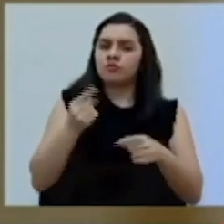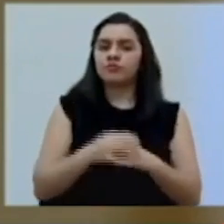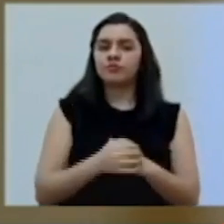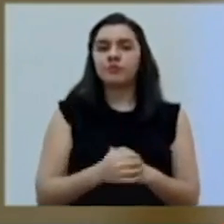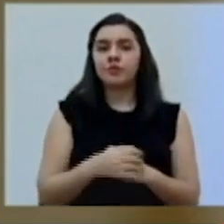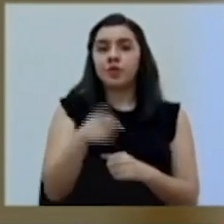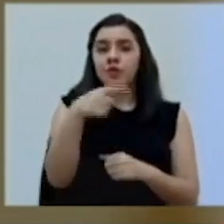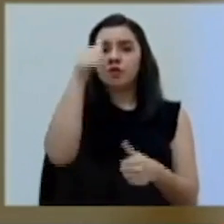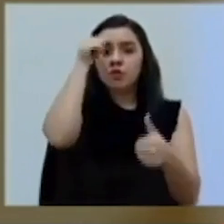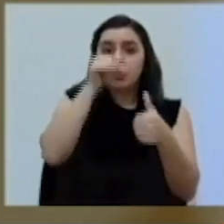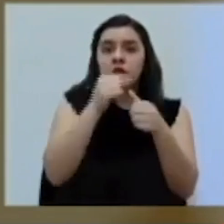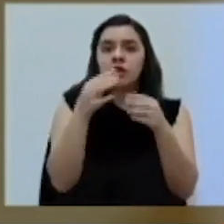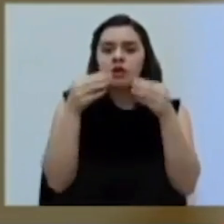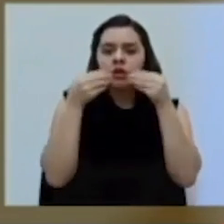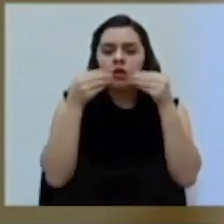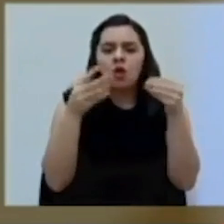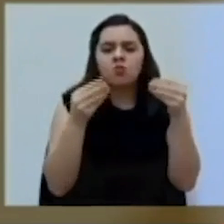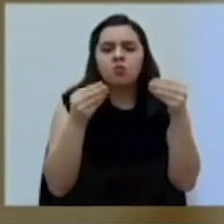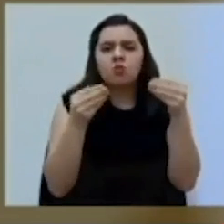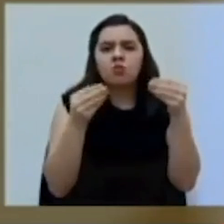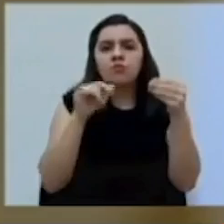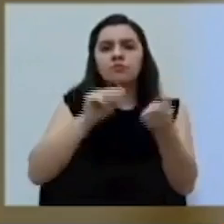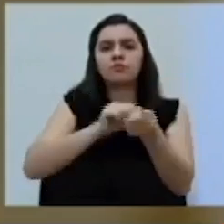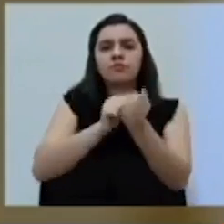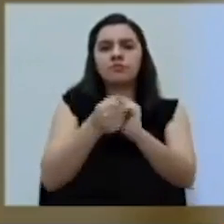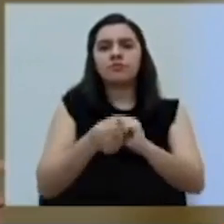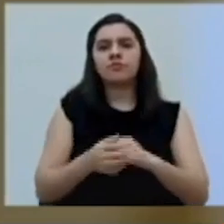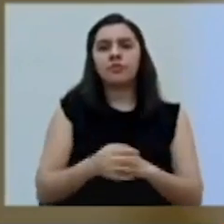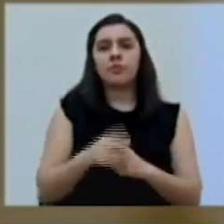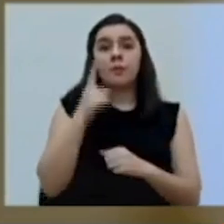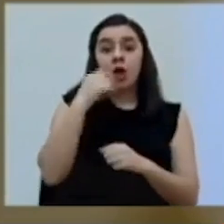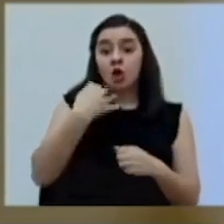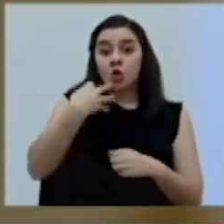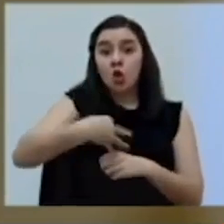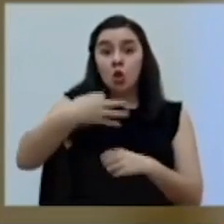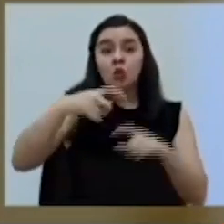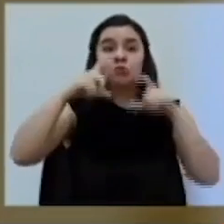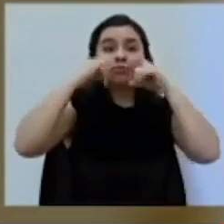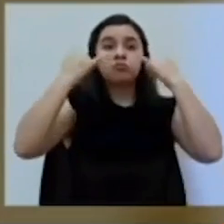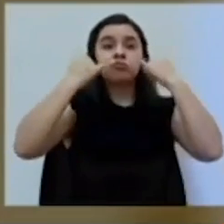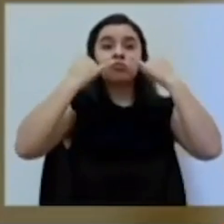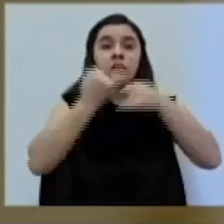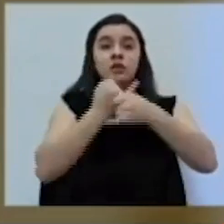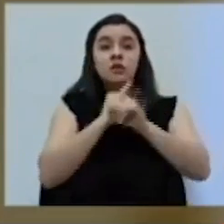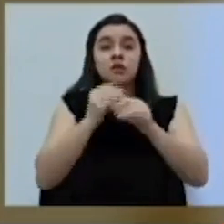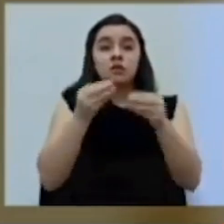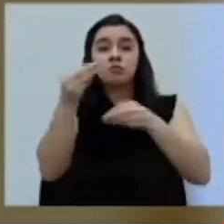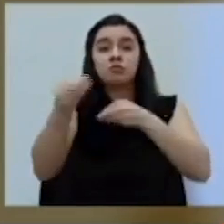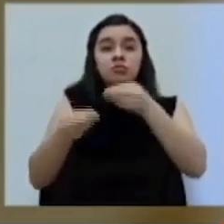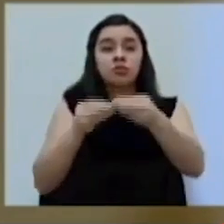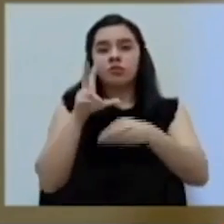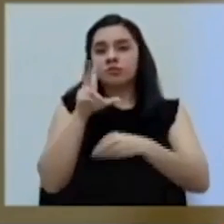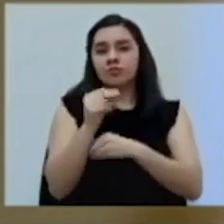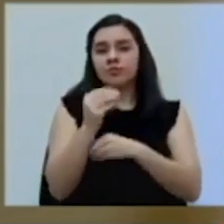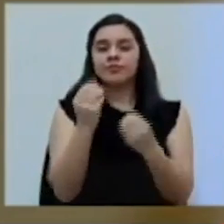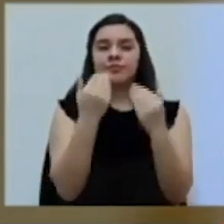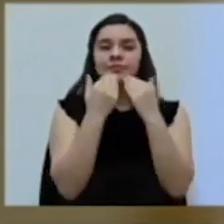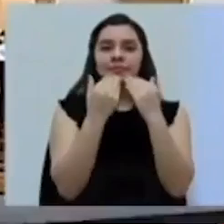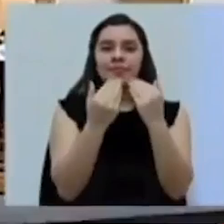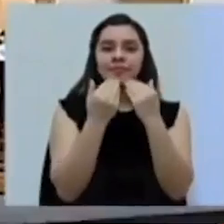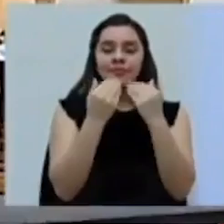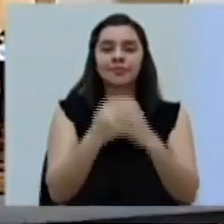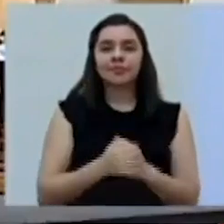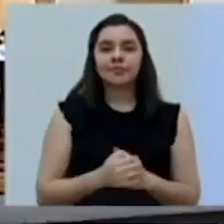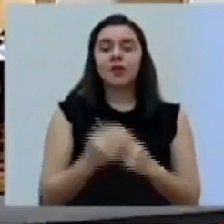que si ya está húmeda, hay que cambiarla. La mascarilla no es para usarla todo el día seguido sin reemplazarla. Muchas gracias. Muchas